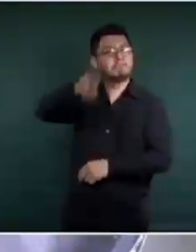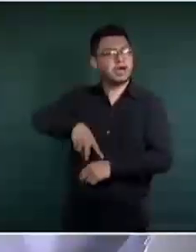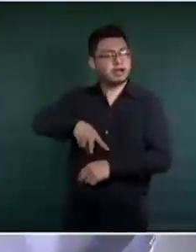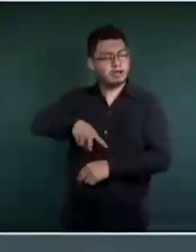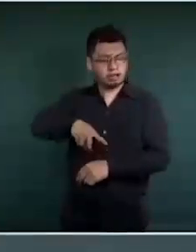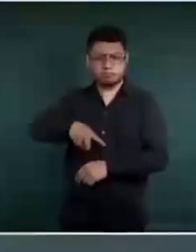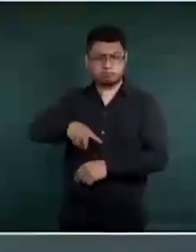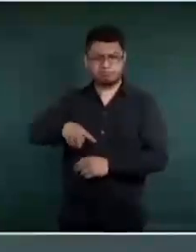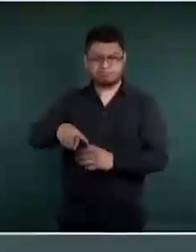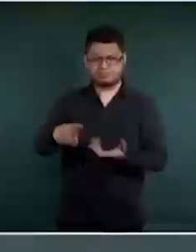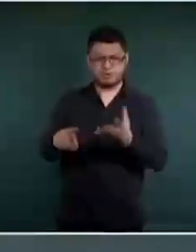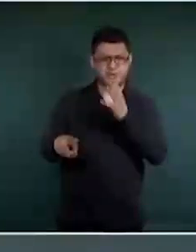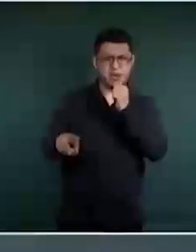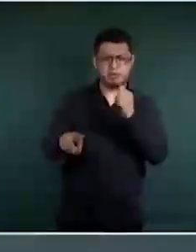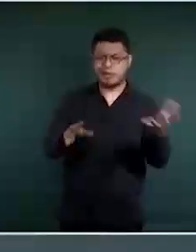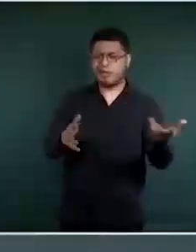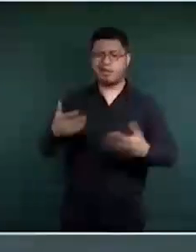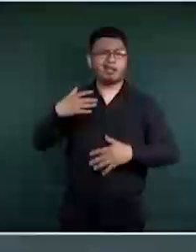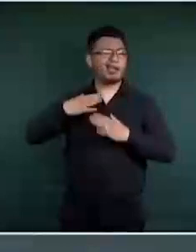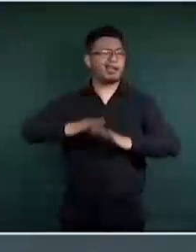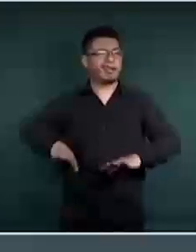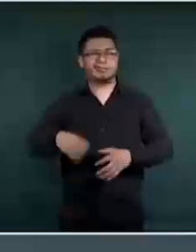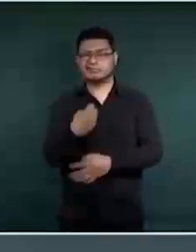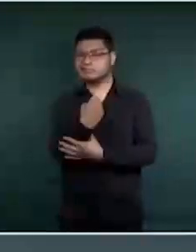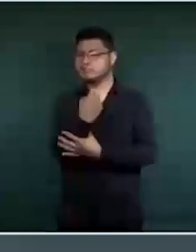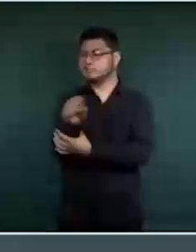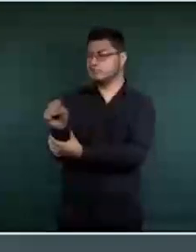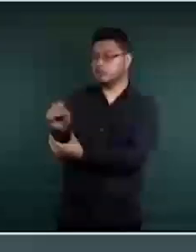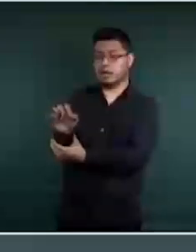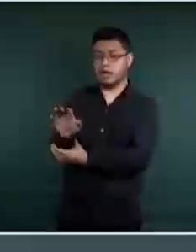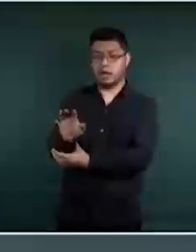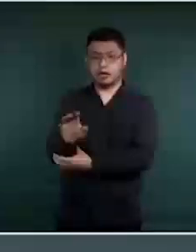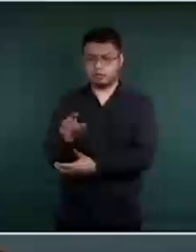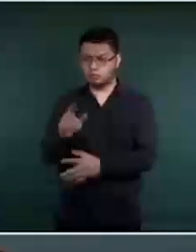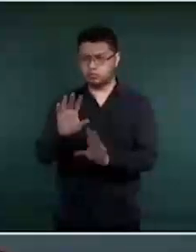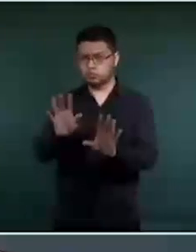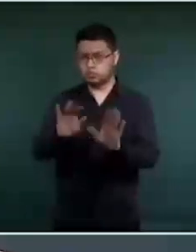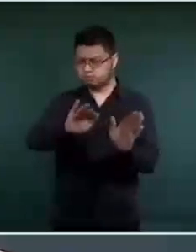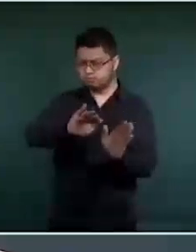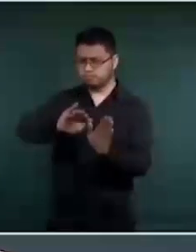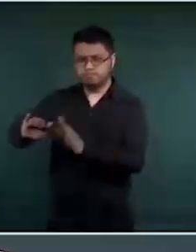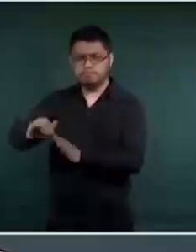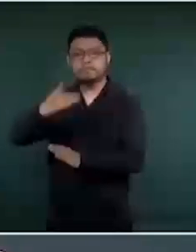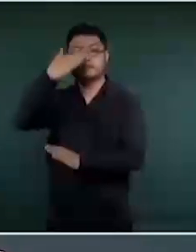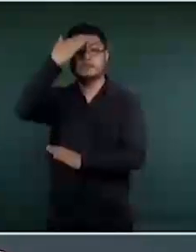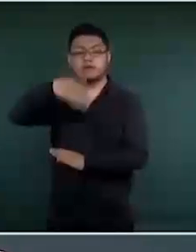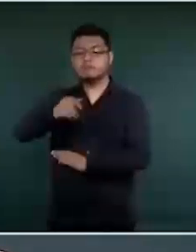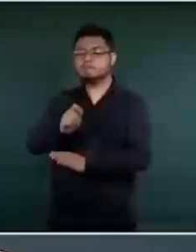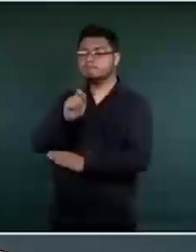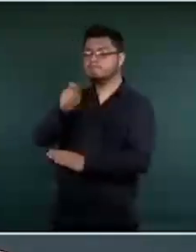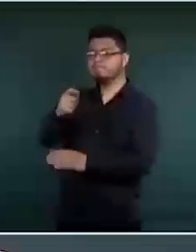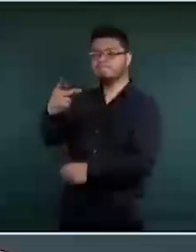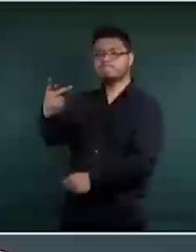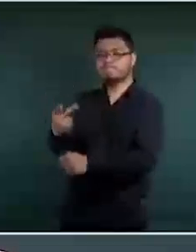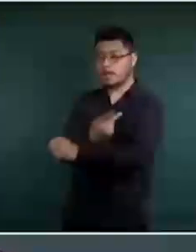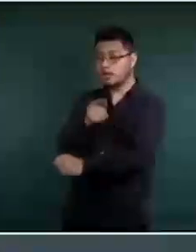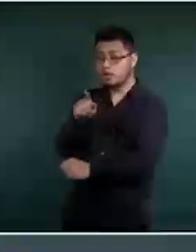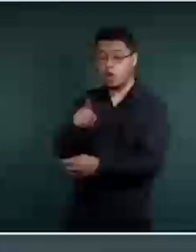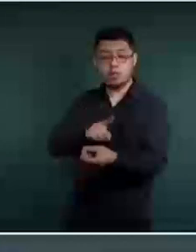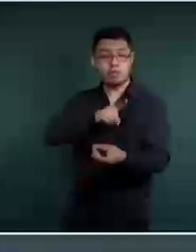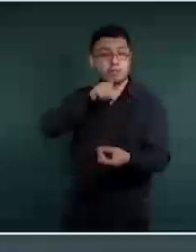descansar hasta saber qué sucedió, dónde